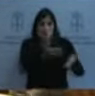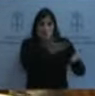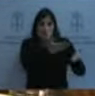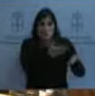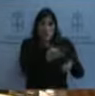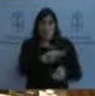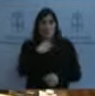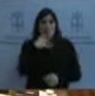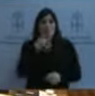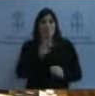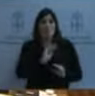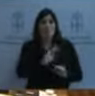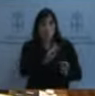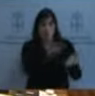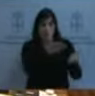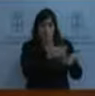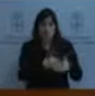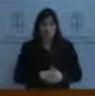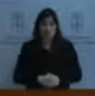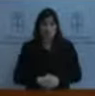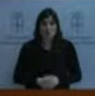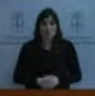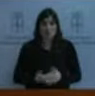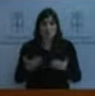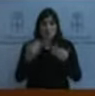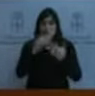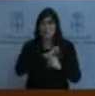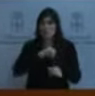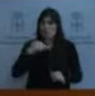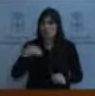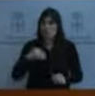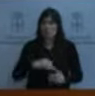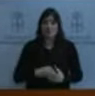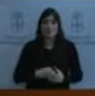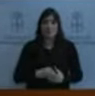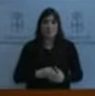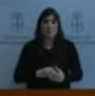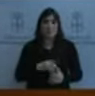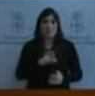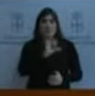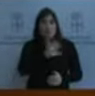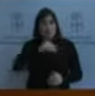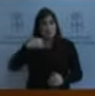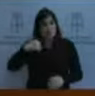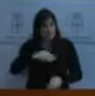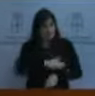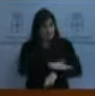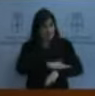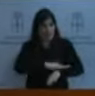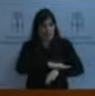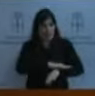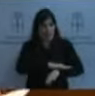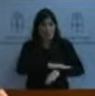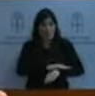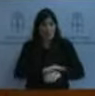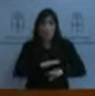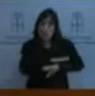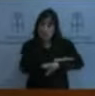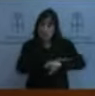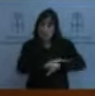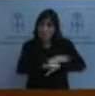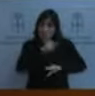Gracias, señor presidente. Señor presidente del Gobierno, ¿qué medidas tiene previsto aplicar su Gobierno este año para combatir la brecha digital